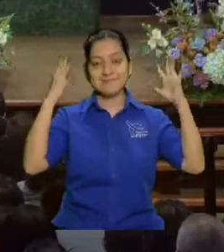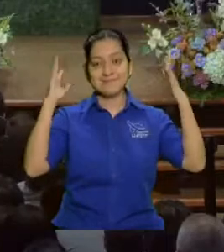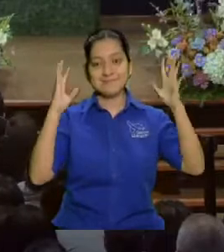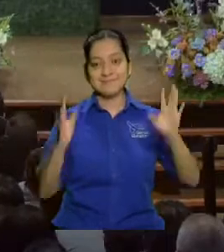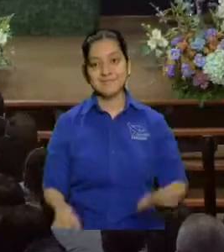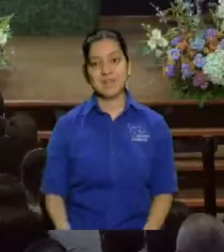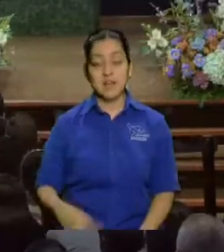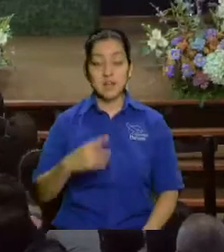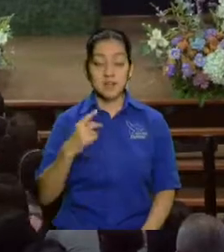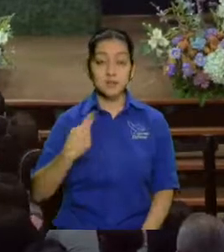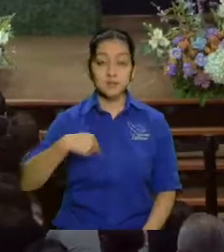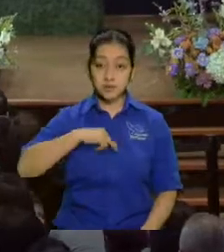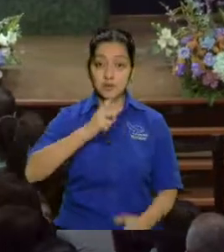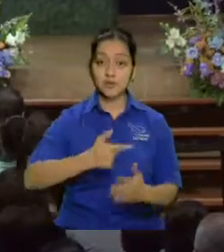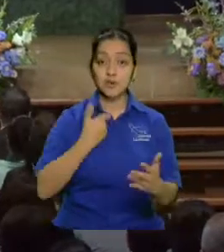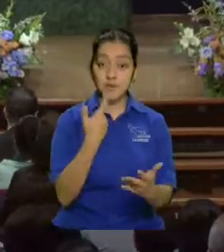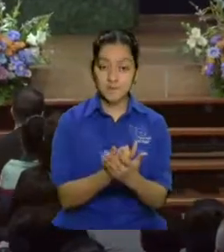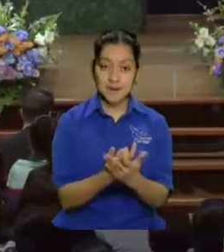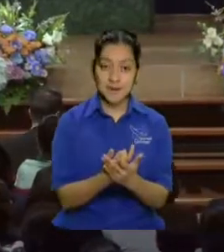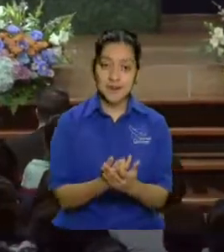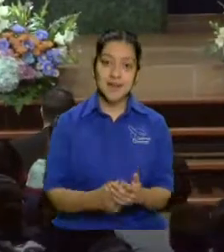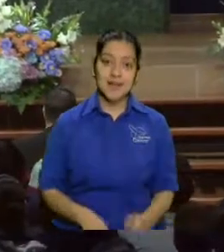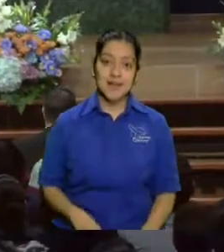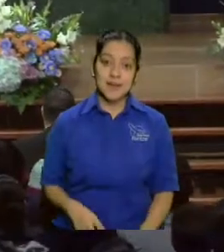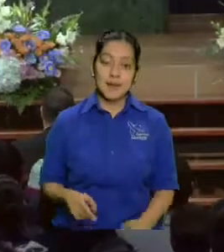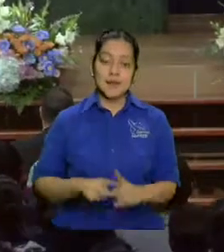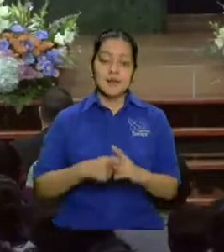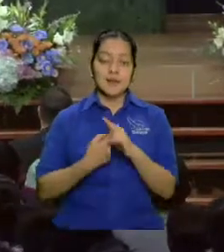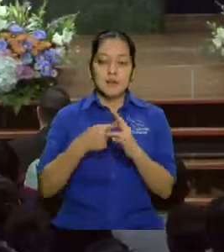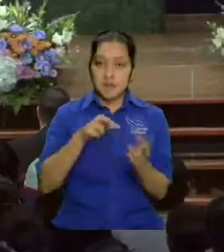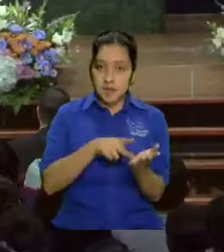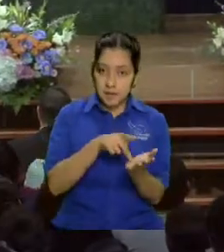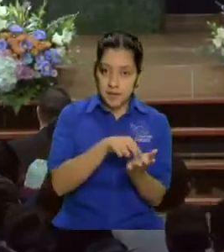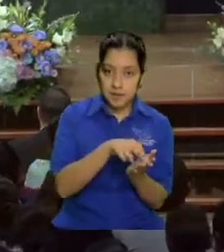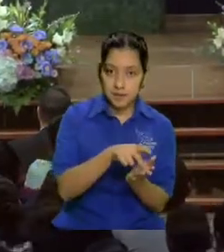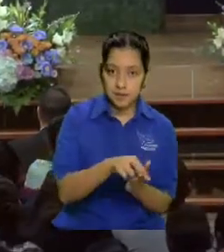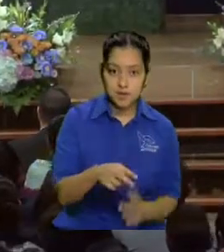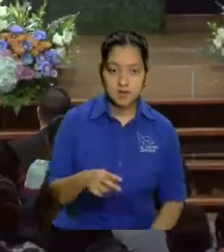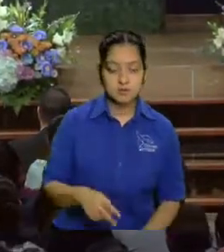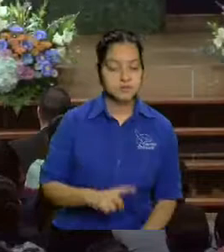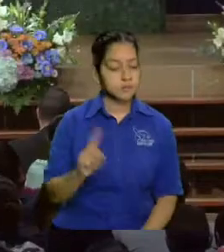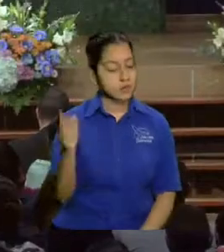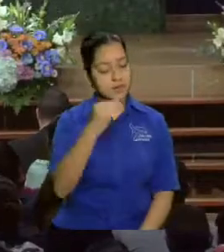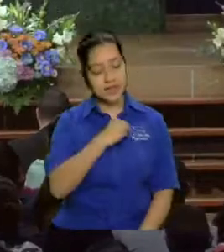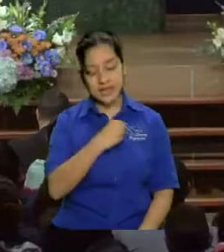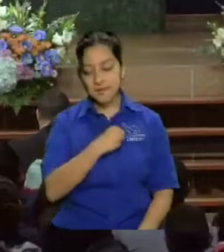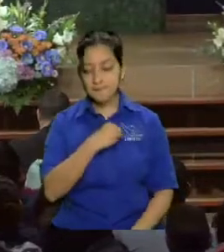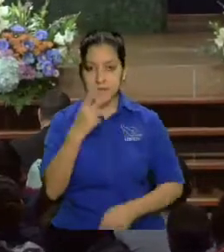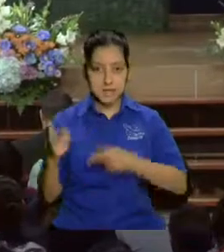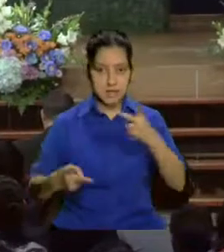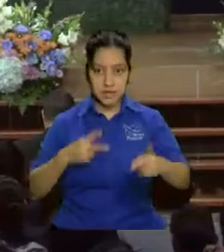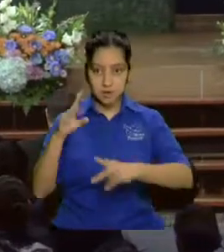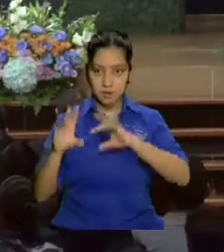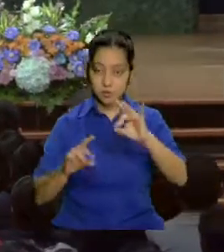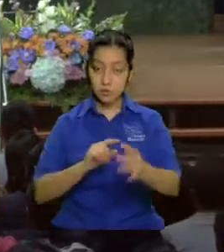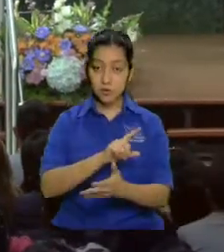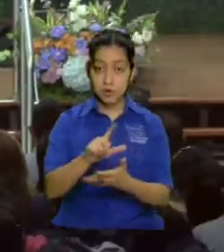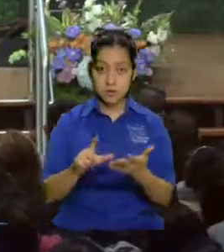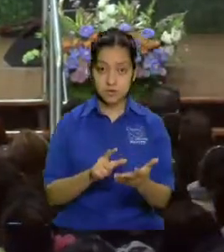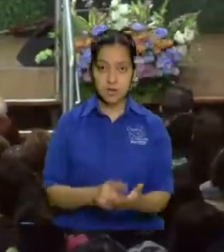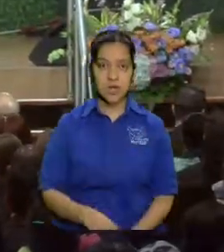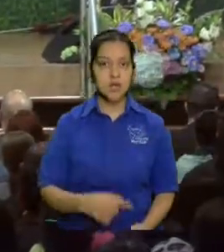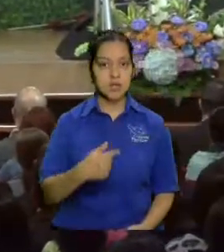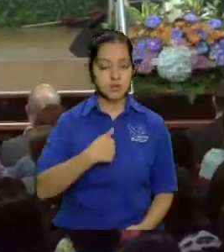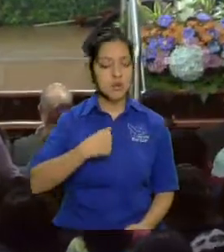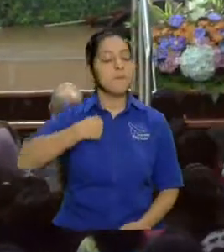así fuimos comprando empezábamos a caminar no me querían vender algunos lugares y decía los hermanos vengan se vamos a caminar en el nombre de Jesús quítense los